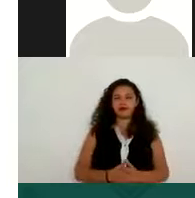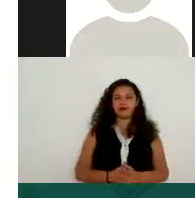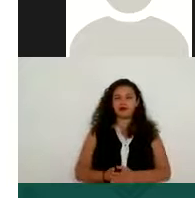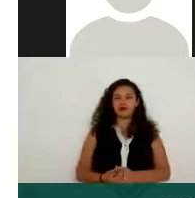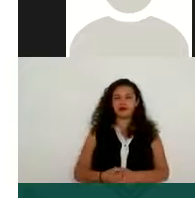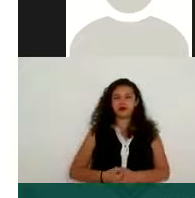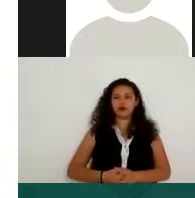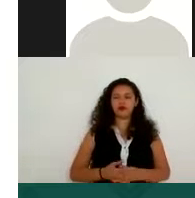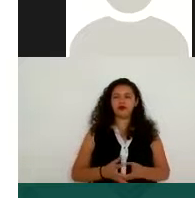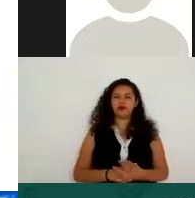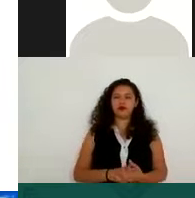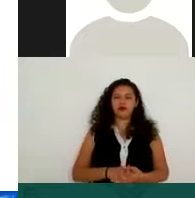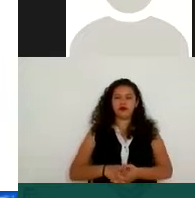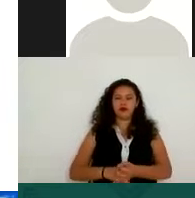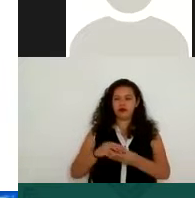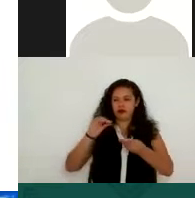Muchas gracias.